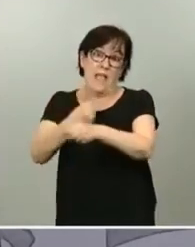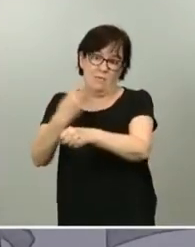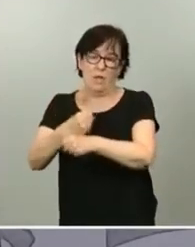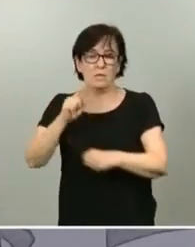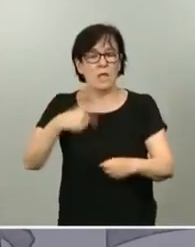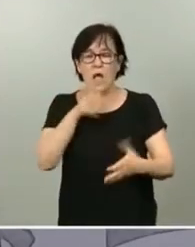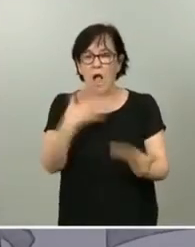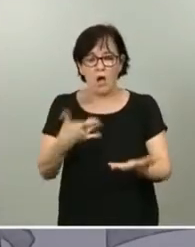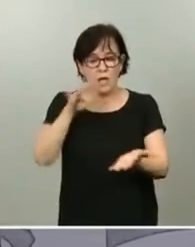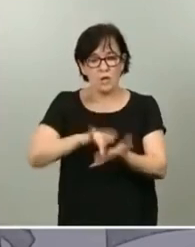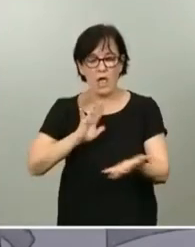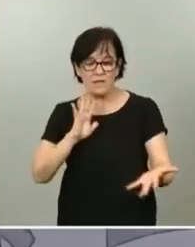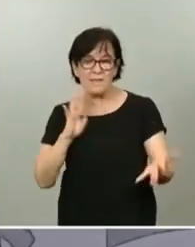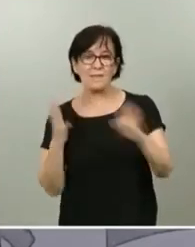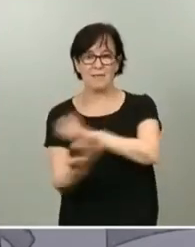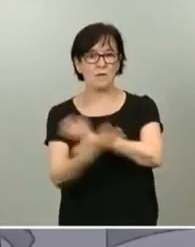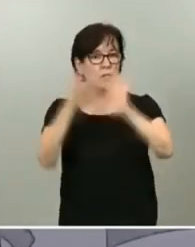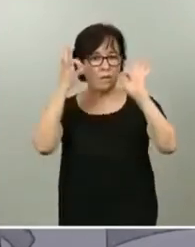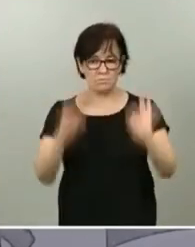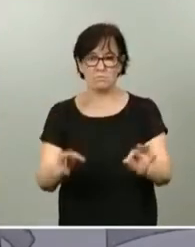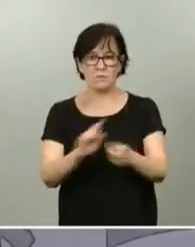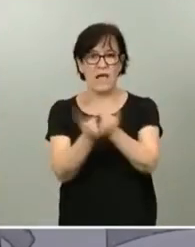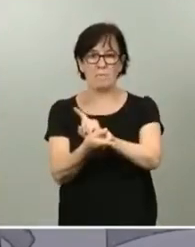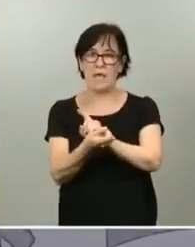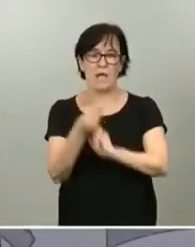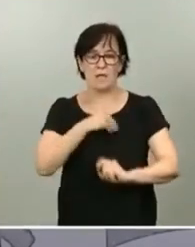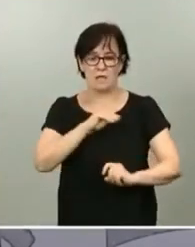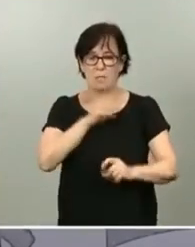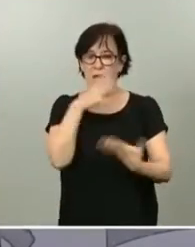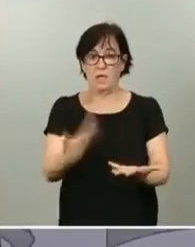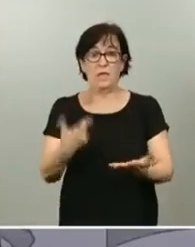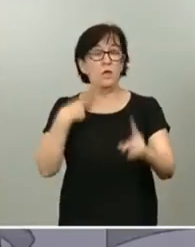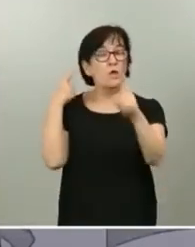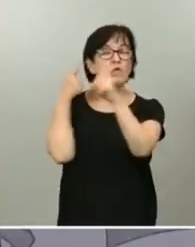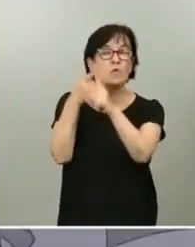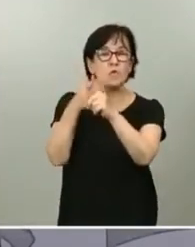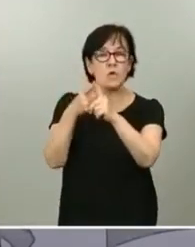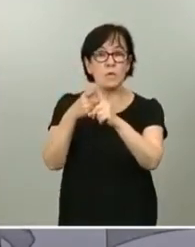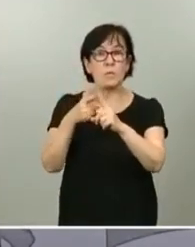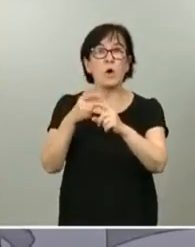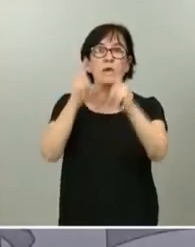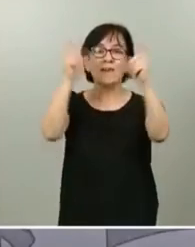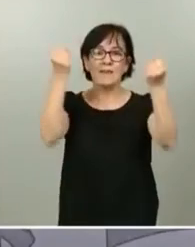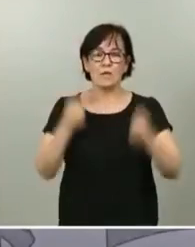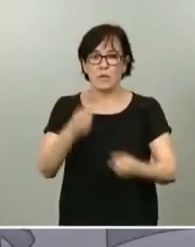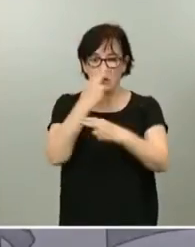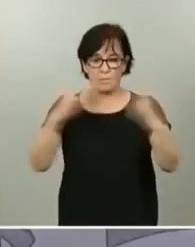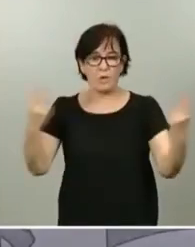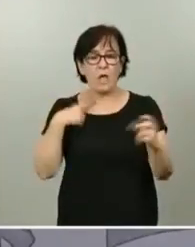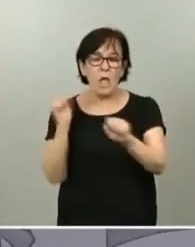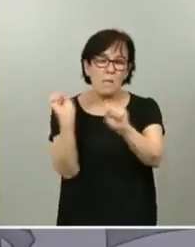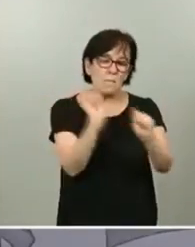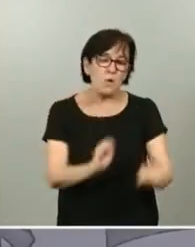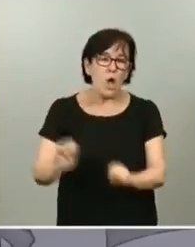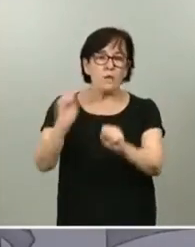de transformar definitivamente España. Nuestra misión, en consecuencia, como instituciones públicas es esa, es proteger y avanzar.